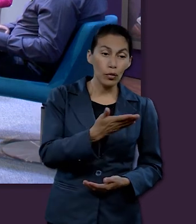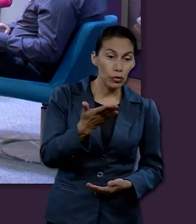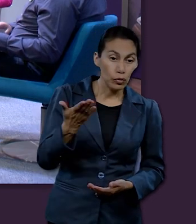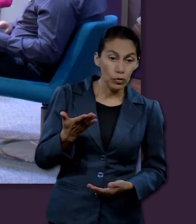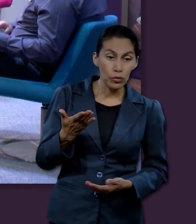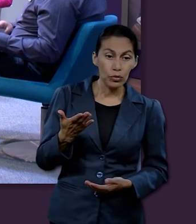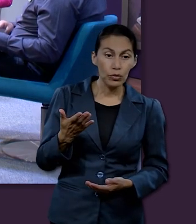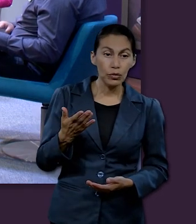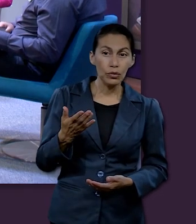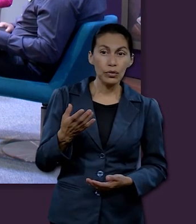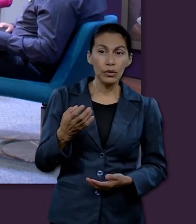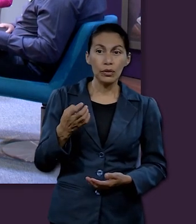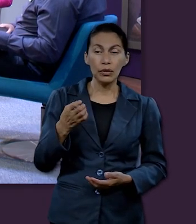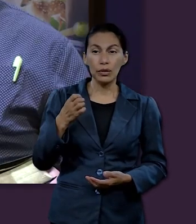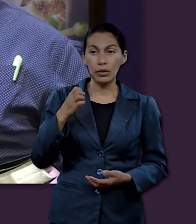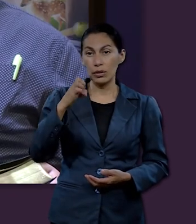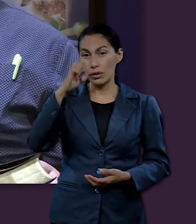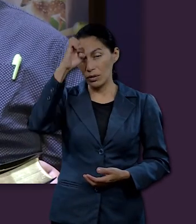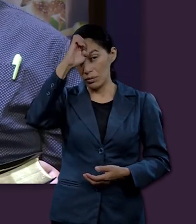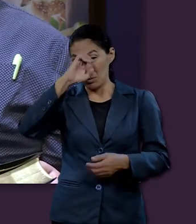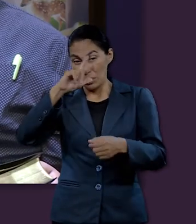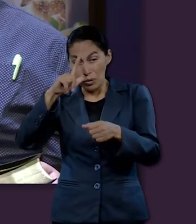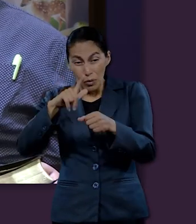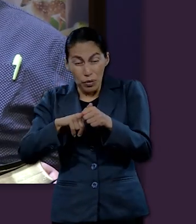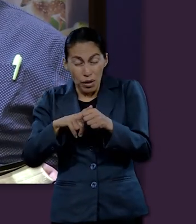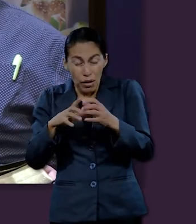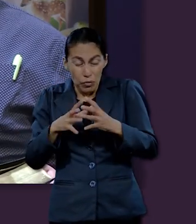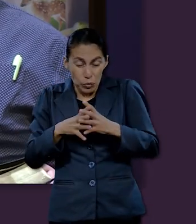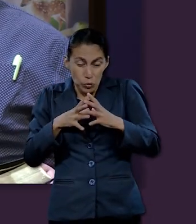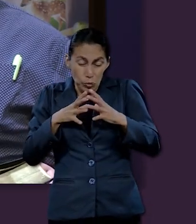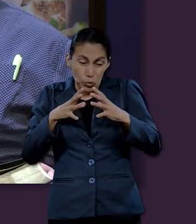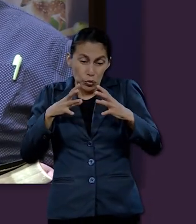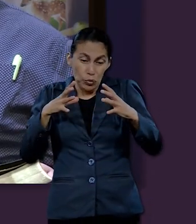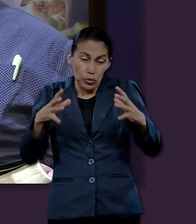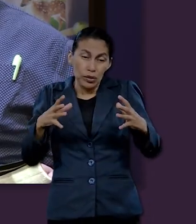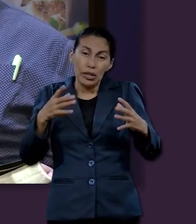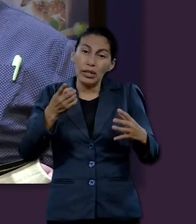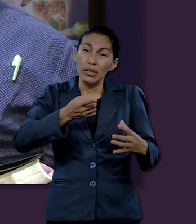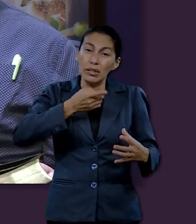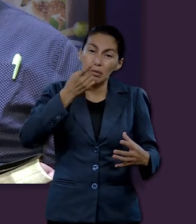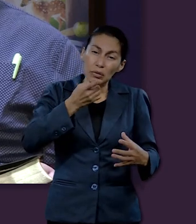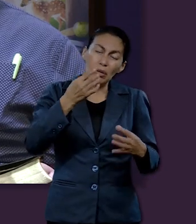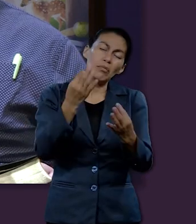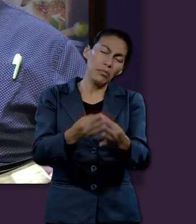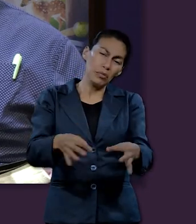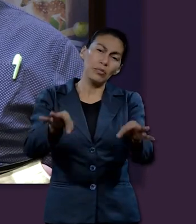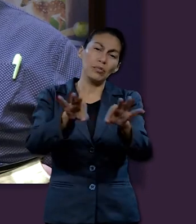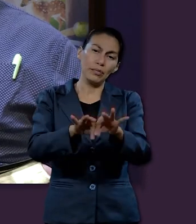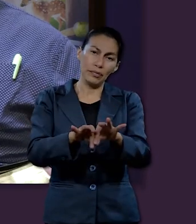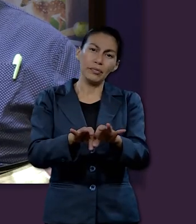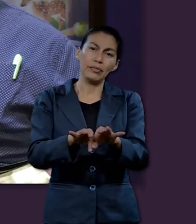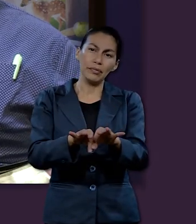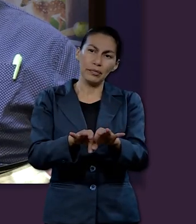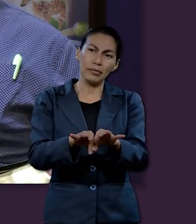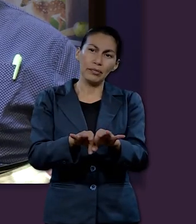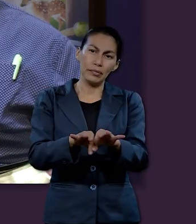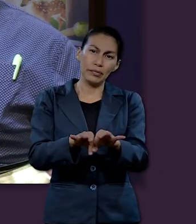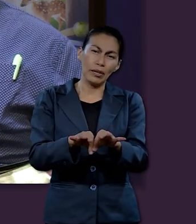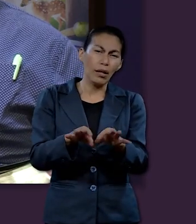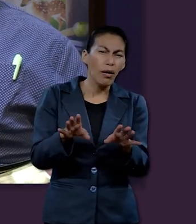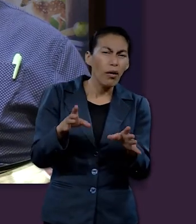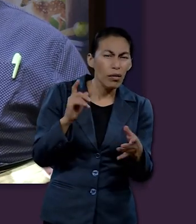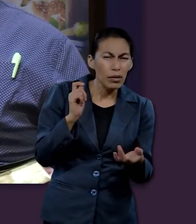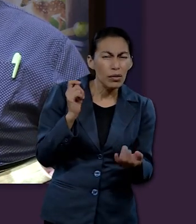espiritual como cristianos, creo que la disciplina juega un papel fundamental. Y creo que también es